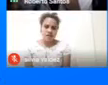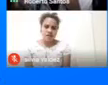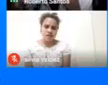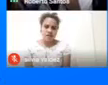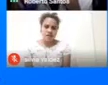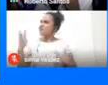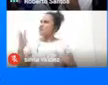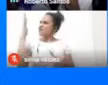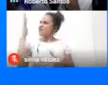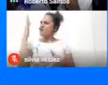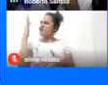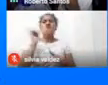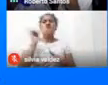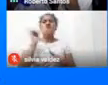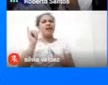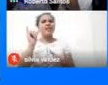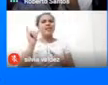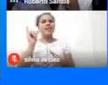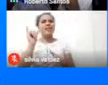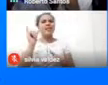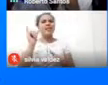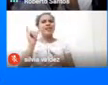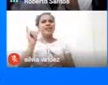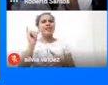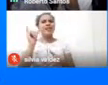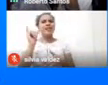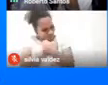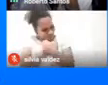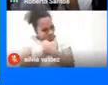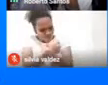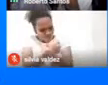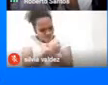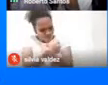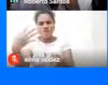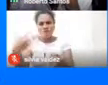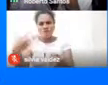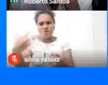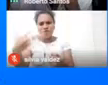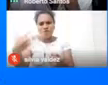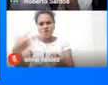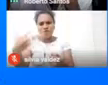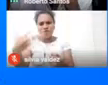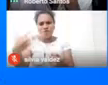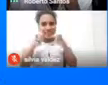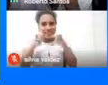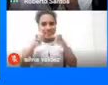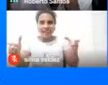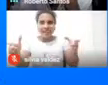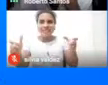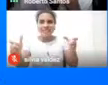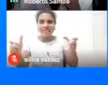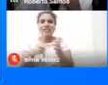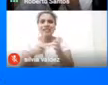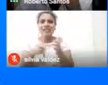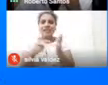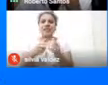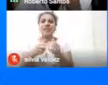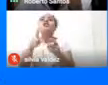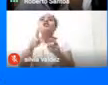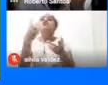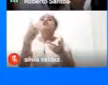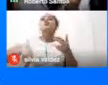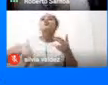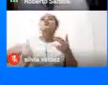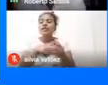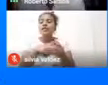Por nuestro Un amor Un poco más grande Por nuestra tierra Por nuestra ancestralidad Y de